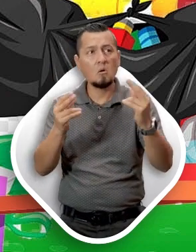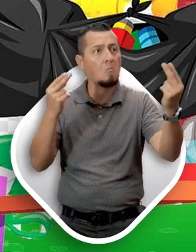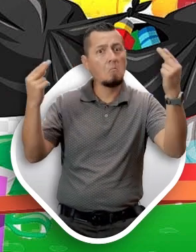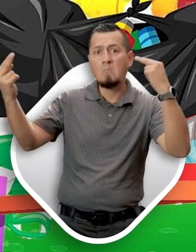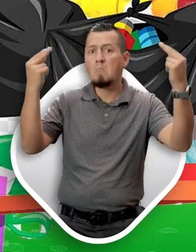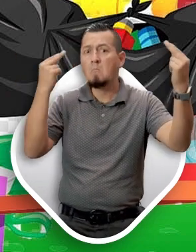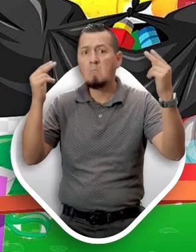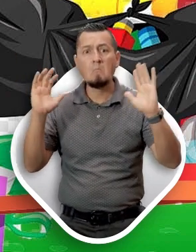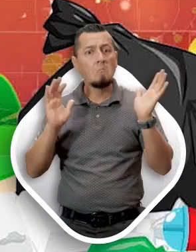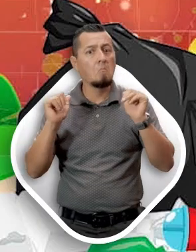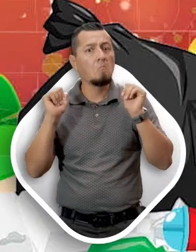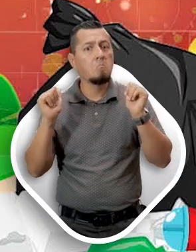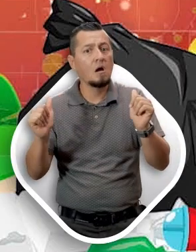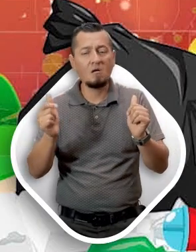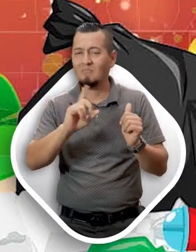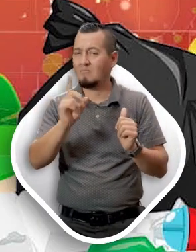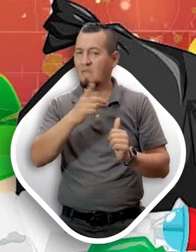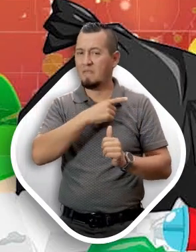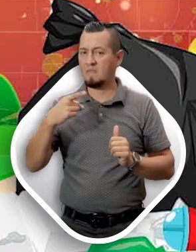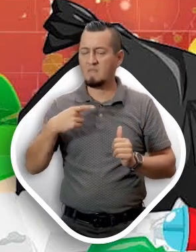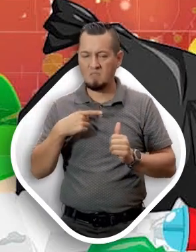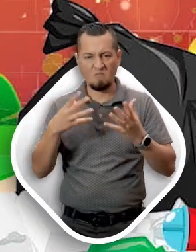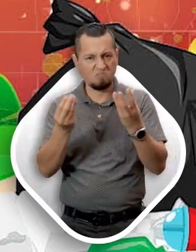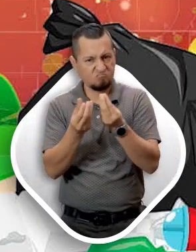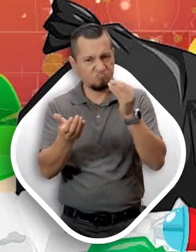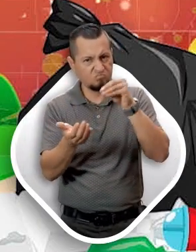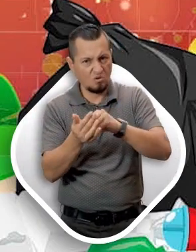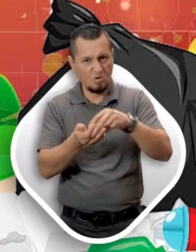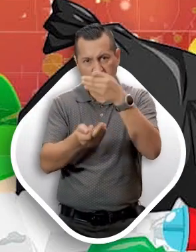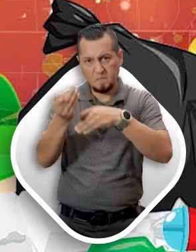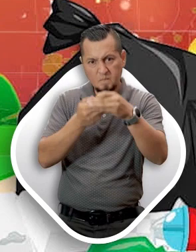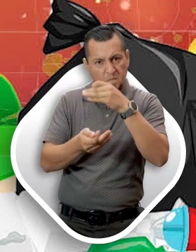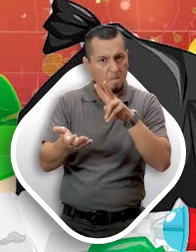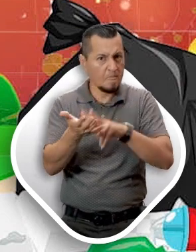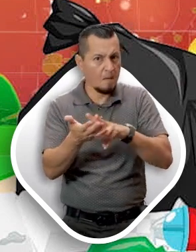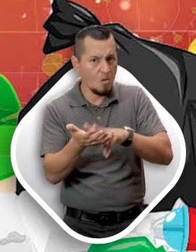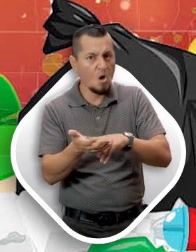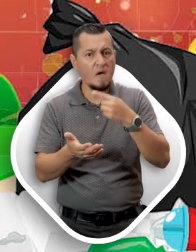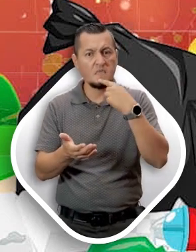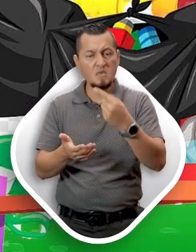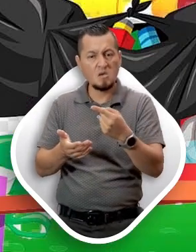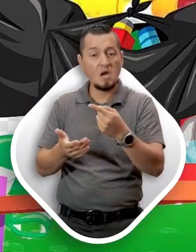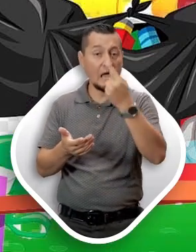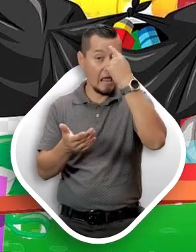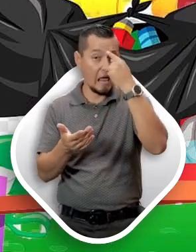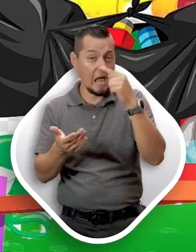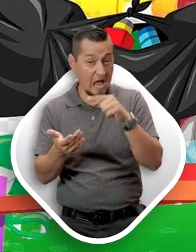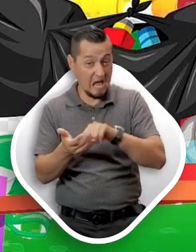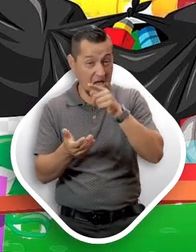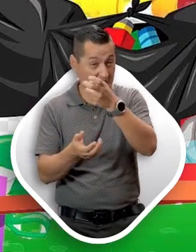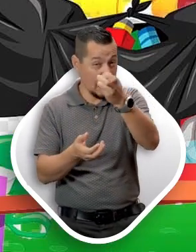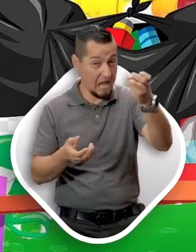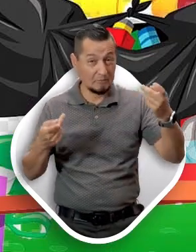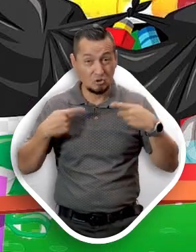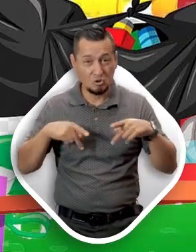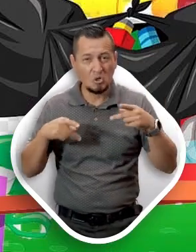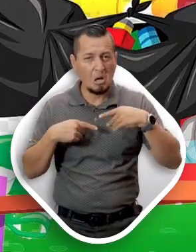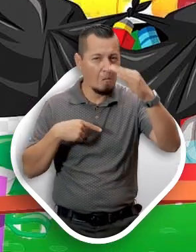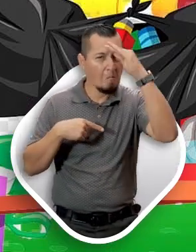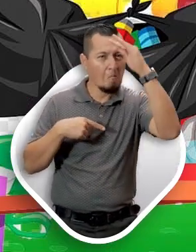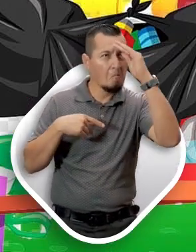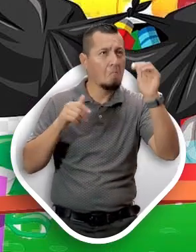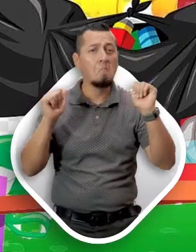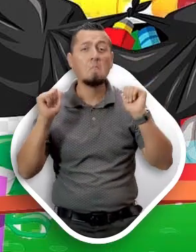te esté viendo. Así que se dirigió hacia donde estaban los demás integrantes y les dijo Creo que quienes hicieron esto